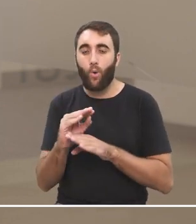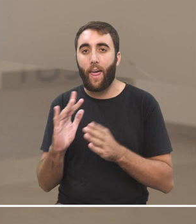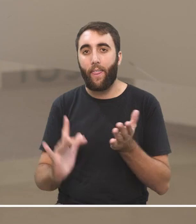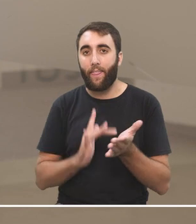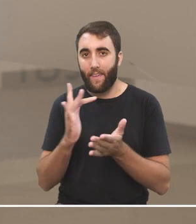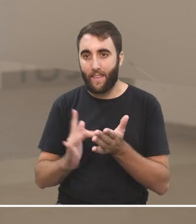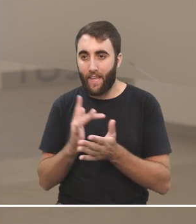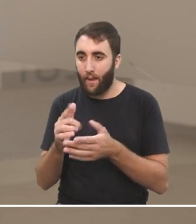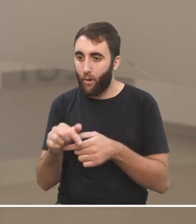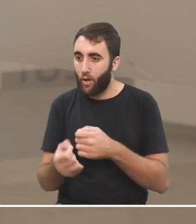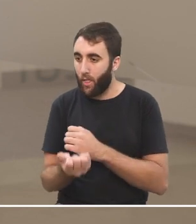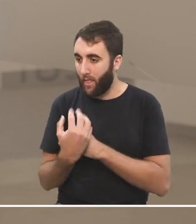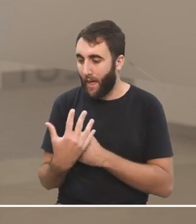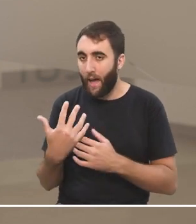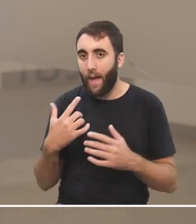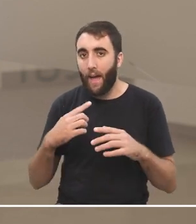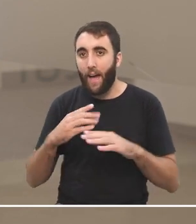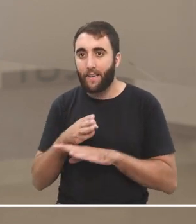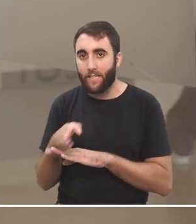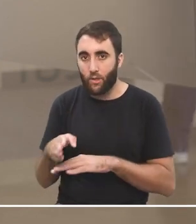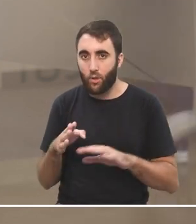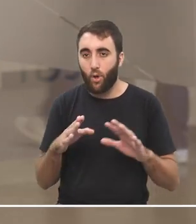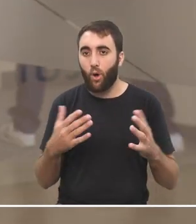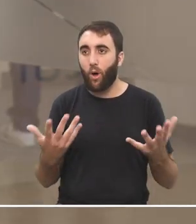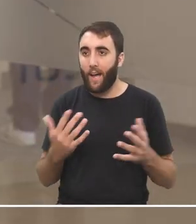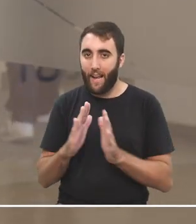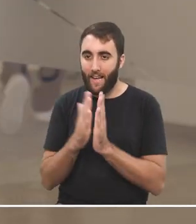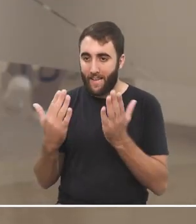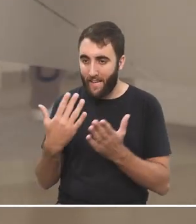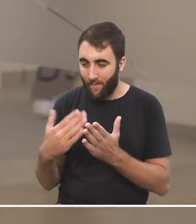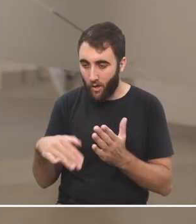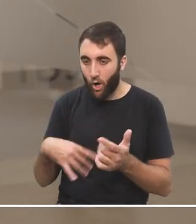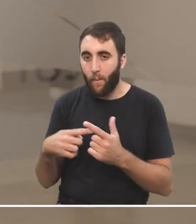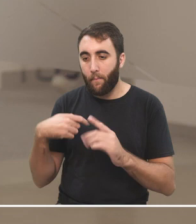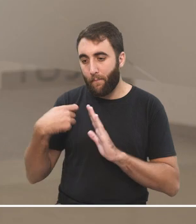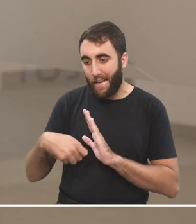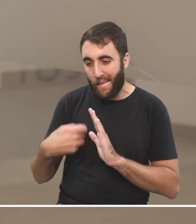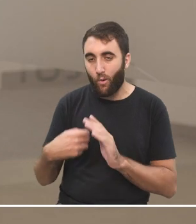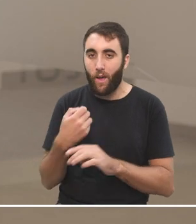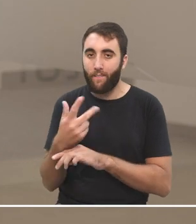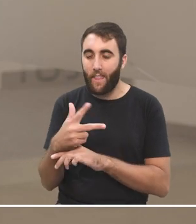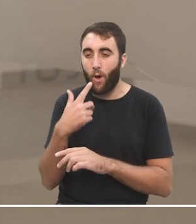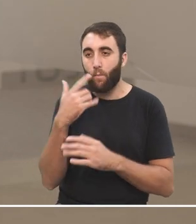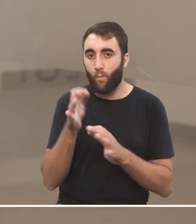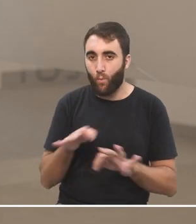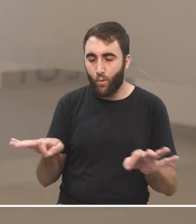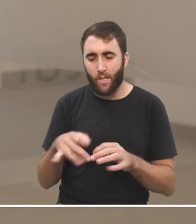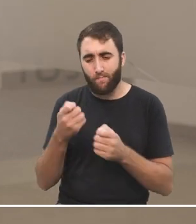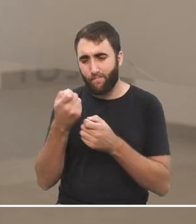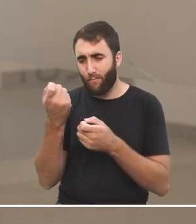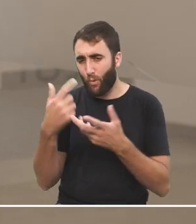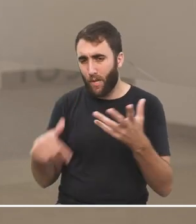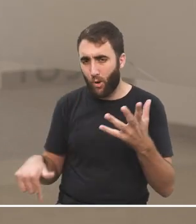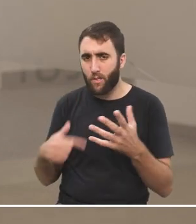Porque estos dispositivos nos dan acceso no solamente a libros, películas, videos, músicas, etc. Sino a un montón de otras